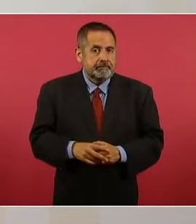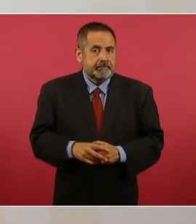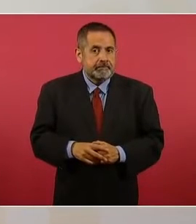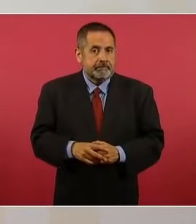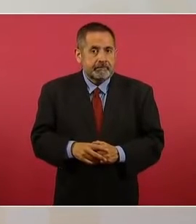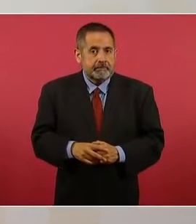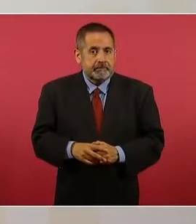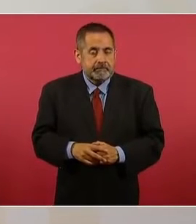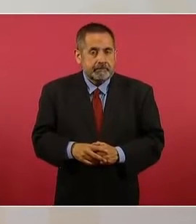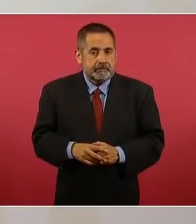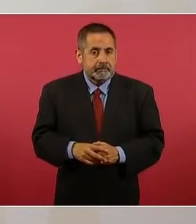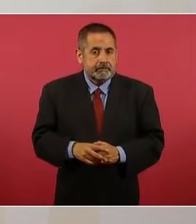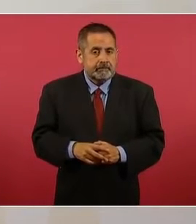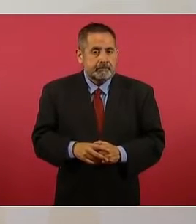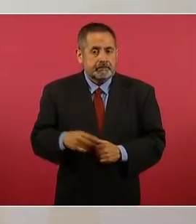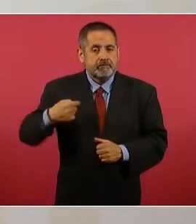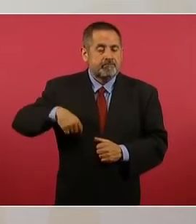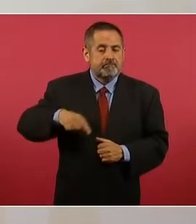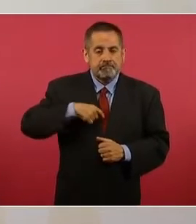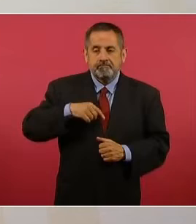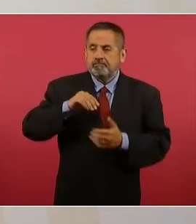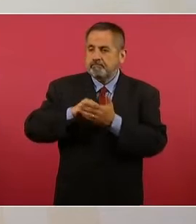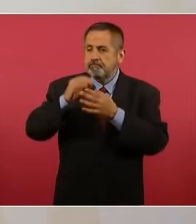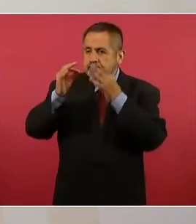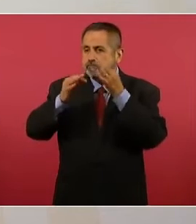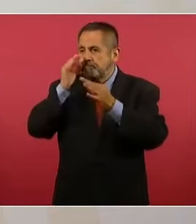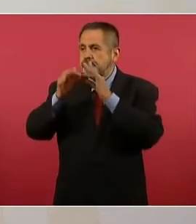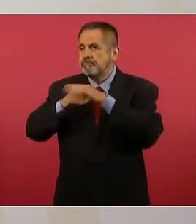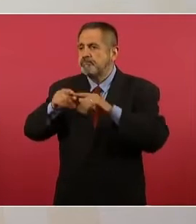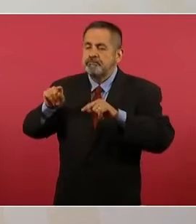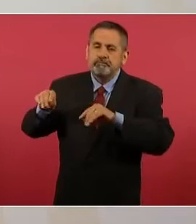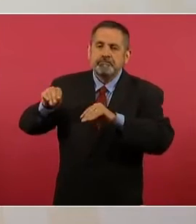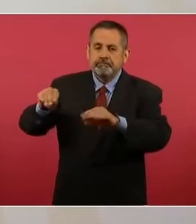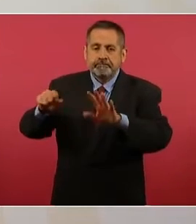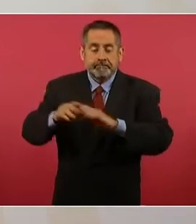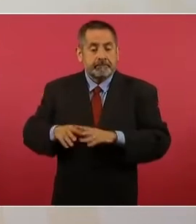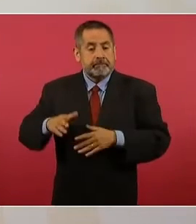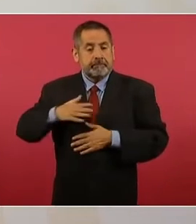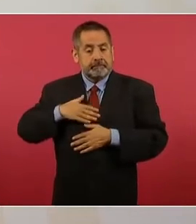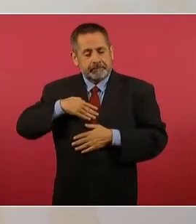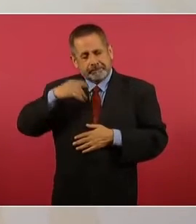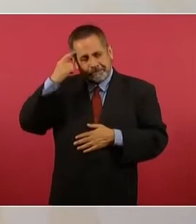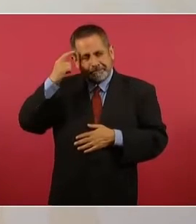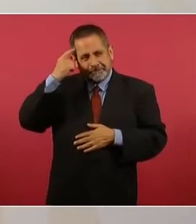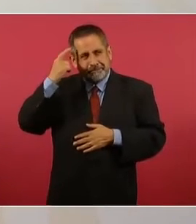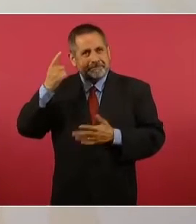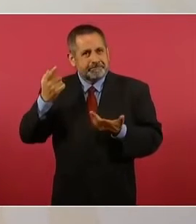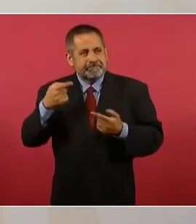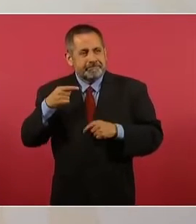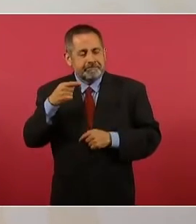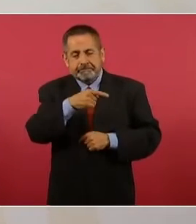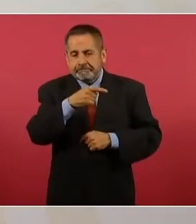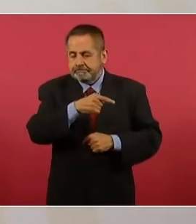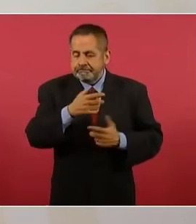Cuando estábamos en campaña yo empecé a